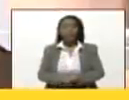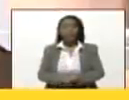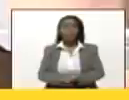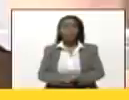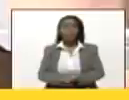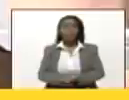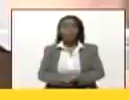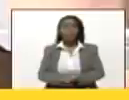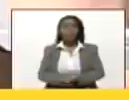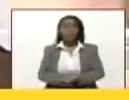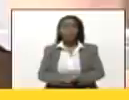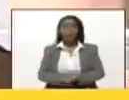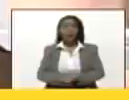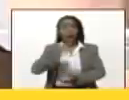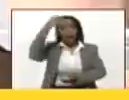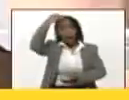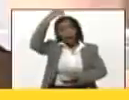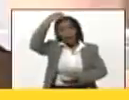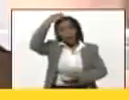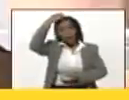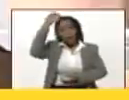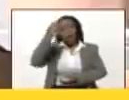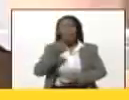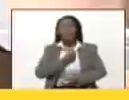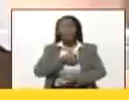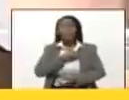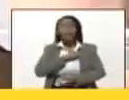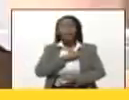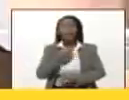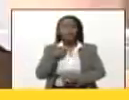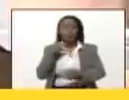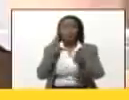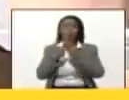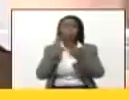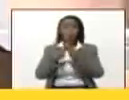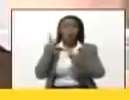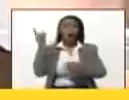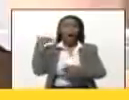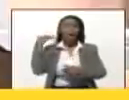el rey Felipe yo lo conozco cuando era príncipe